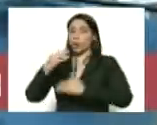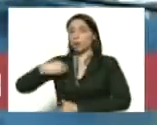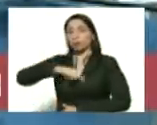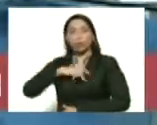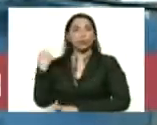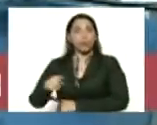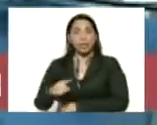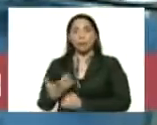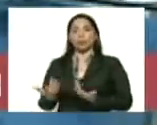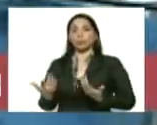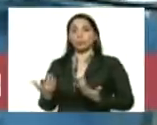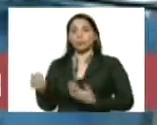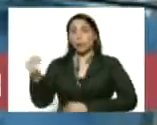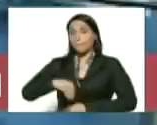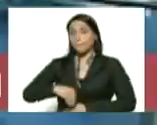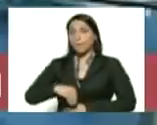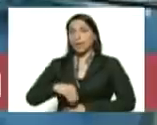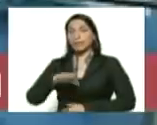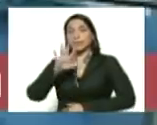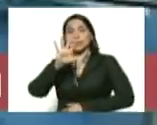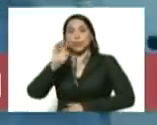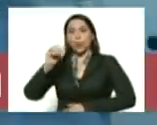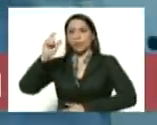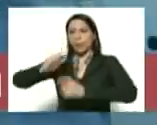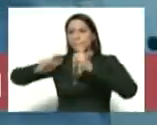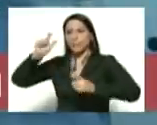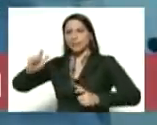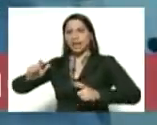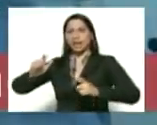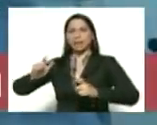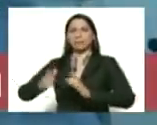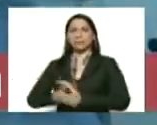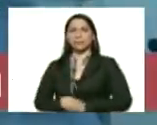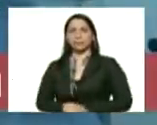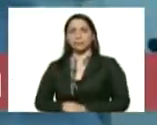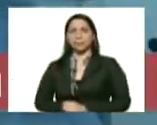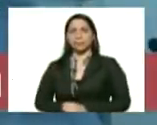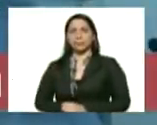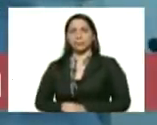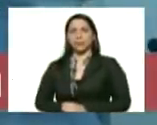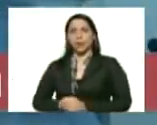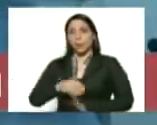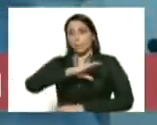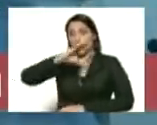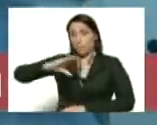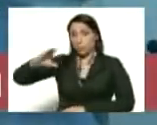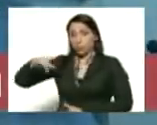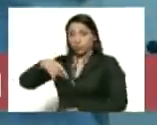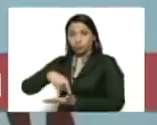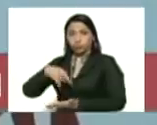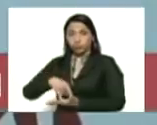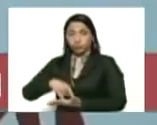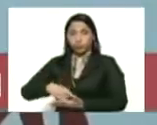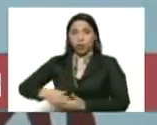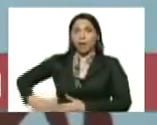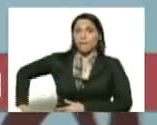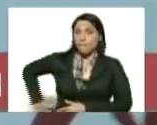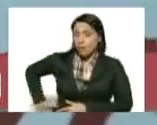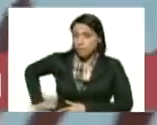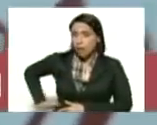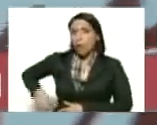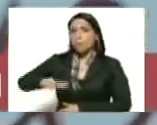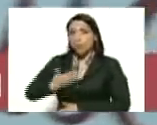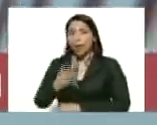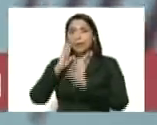más de 50 personas del mundo del eje costero carabueño que se dializa van a poder ser atendidas